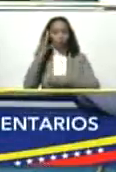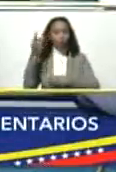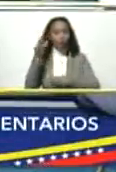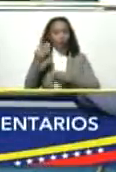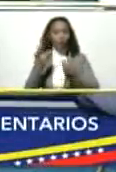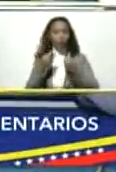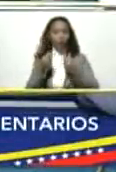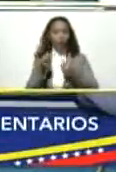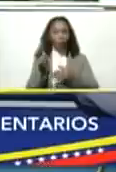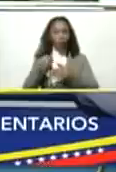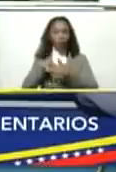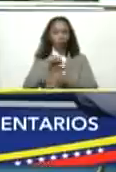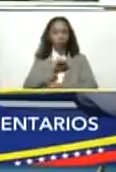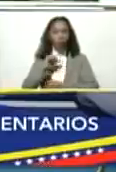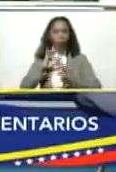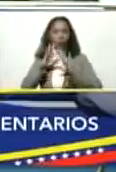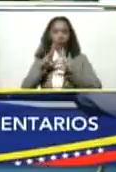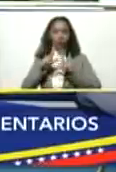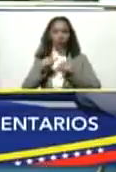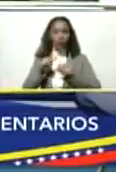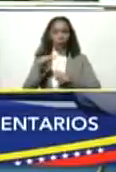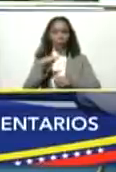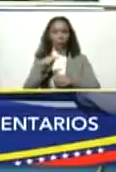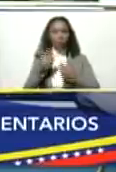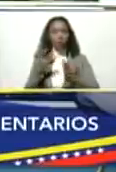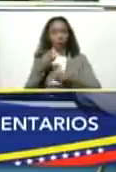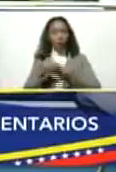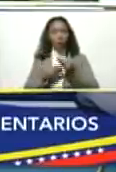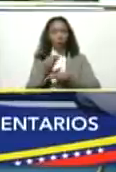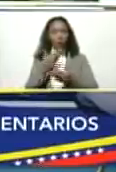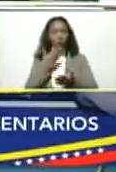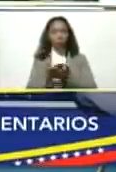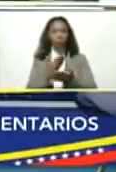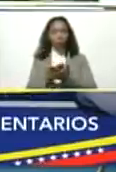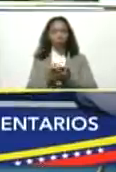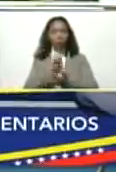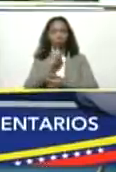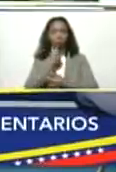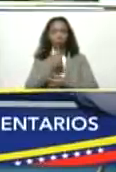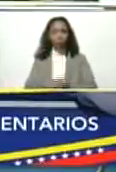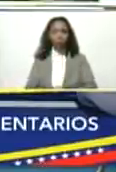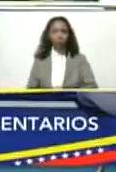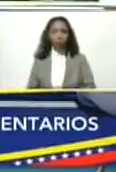cuéntale en privado la propuesta que hemos hecho y nos guardan el secreto